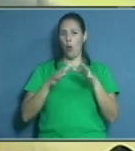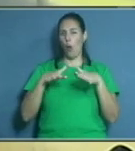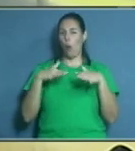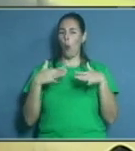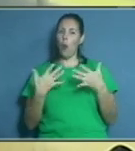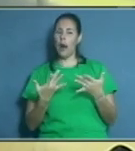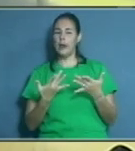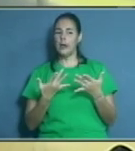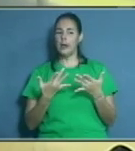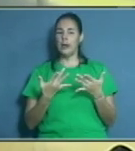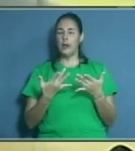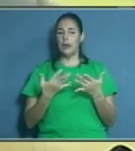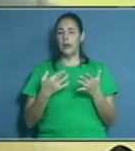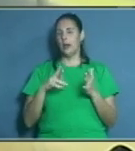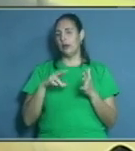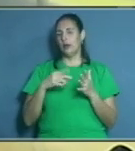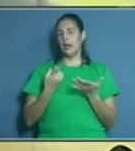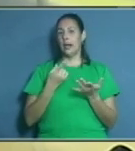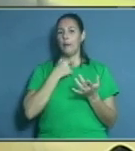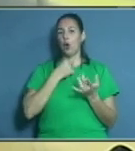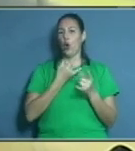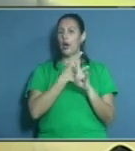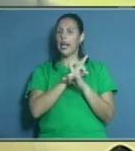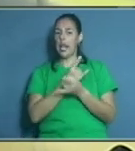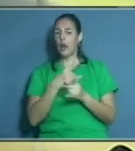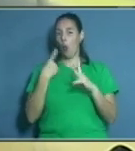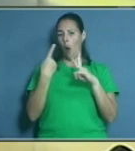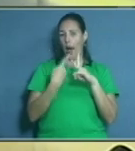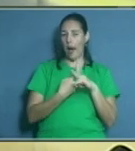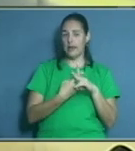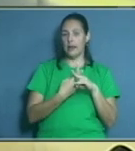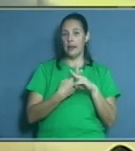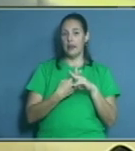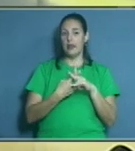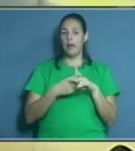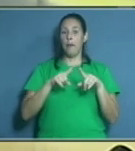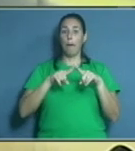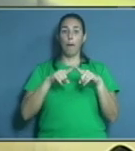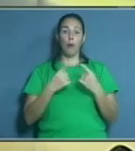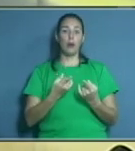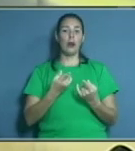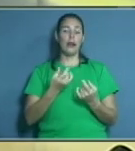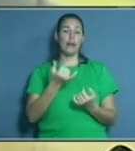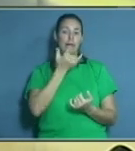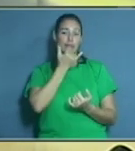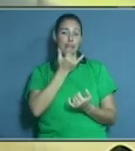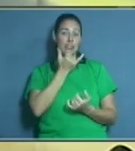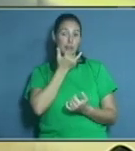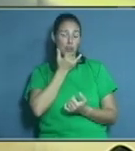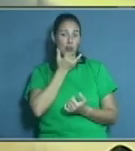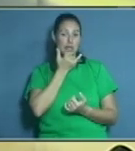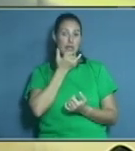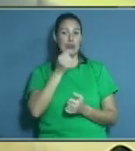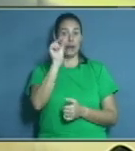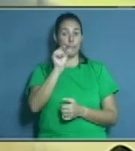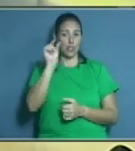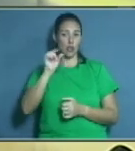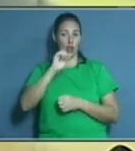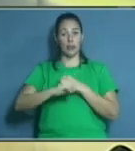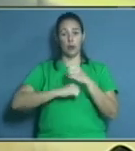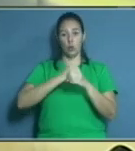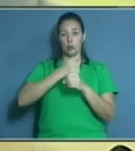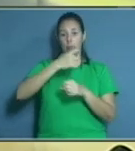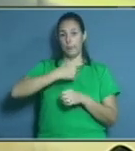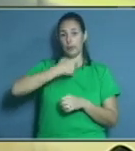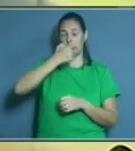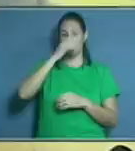específicos se asocian, doctora Mildred, a las afecciones bucales en adultos mayores con prótesis dentales? ¿Cuá